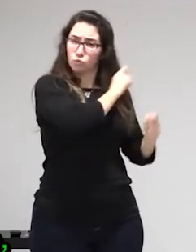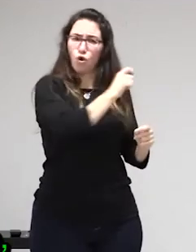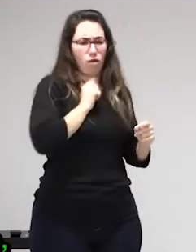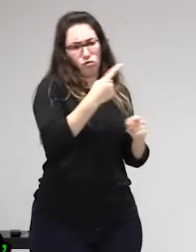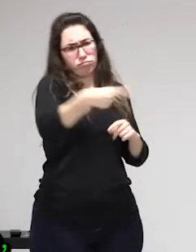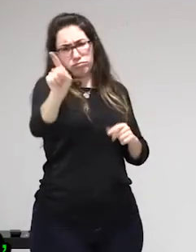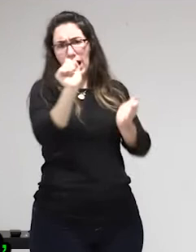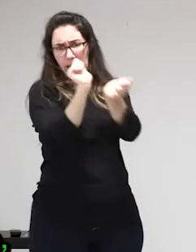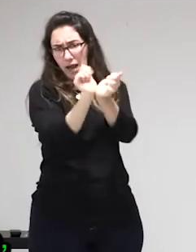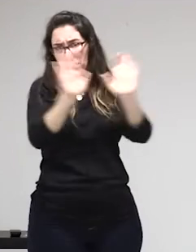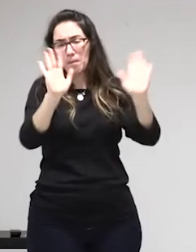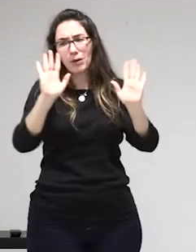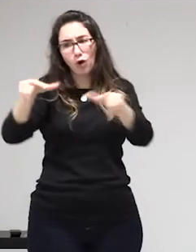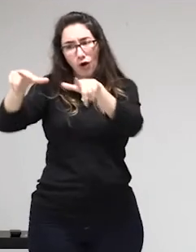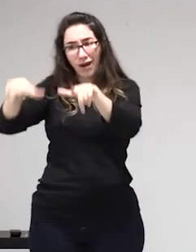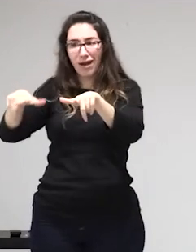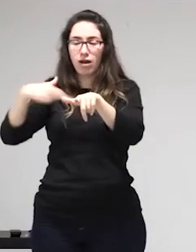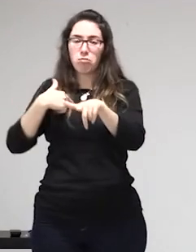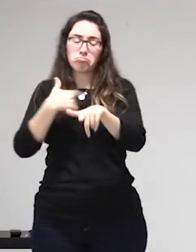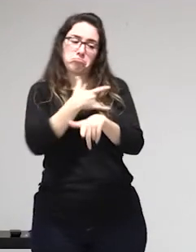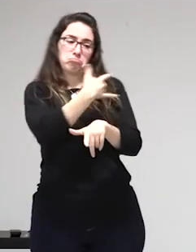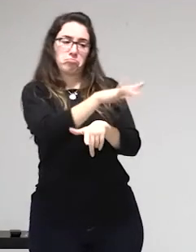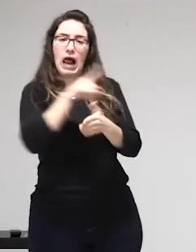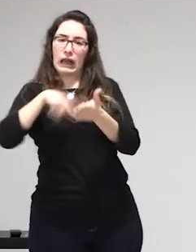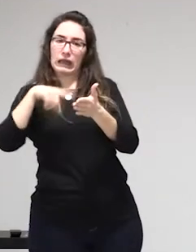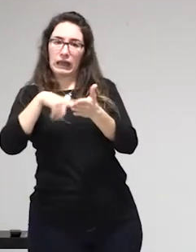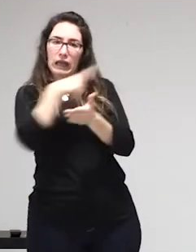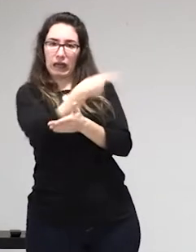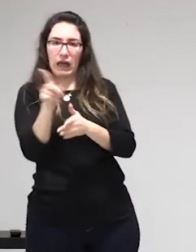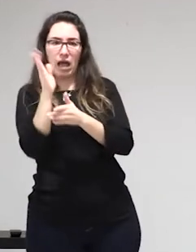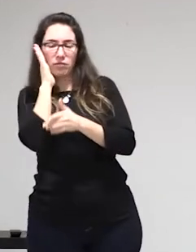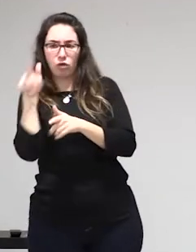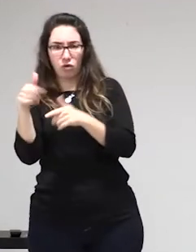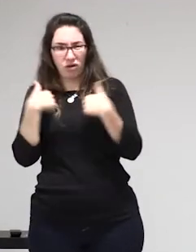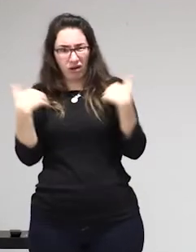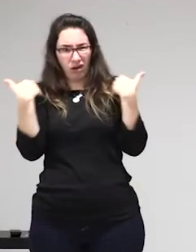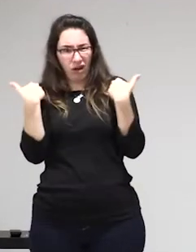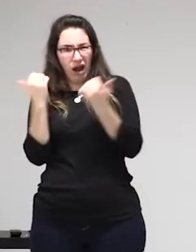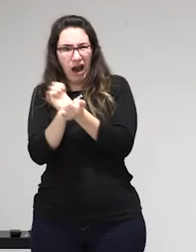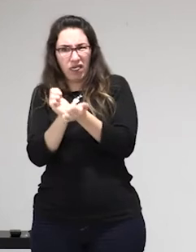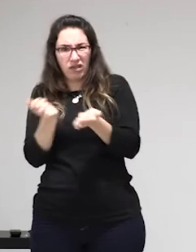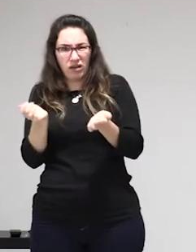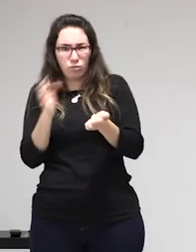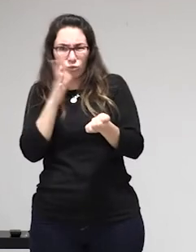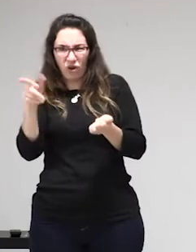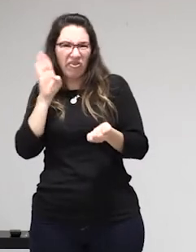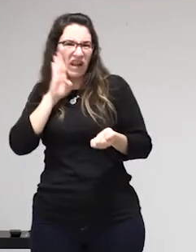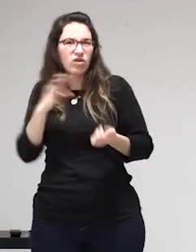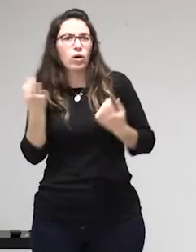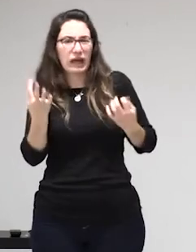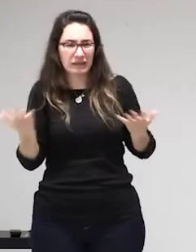yo no lo sé me pregunto que no estoy diciendo que vaya a ser así pero me pregunto es que el estado va a